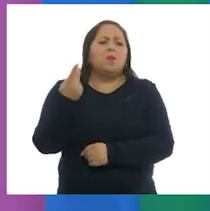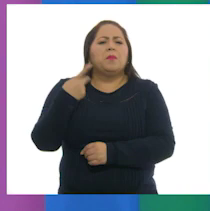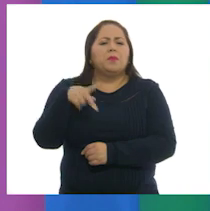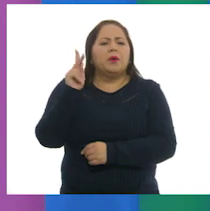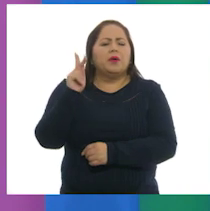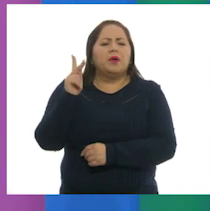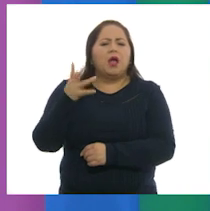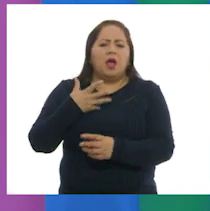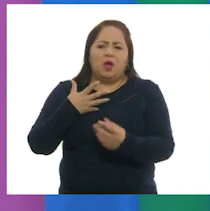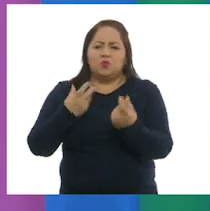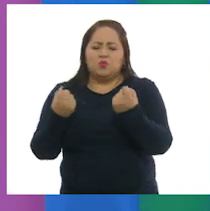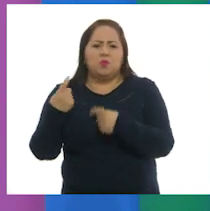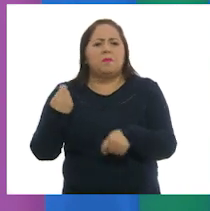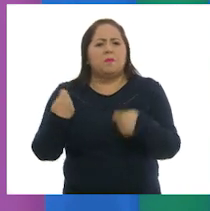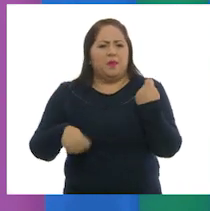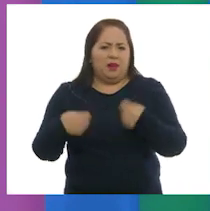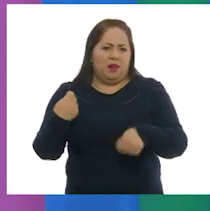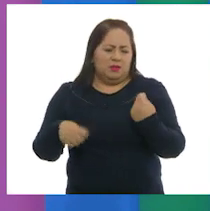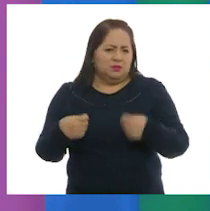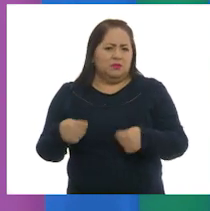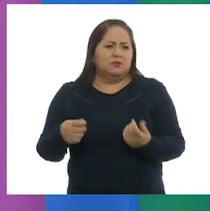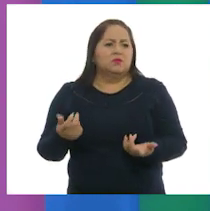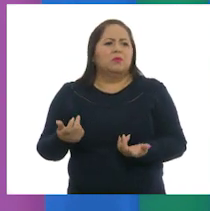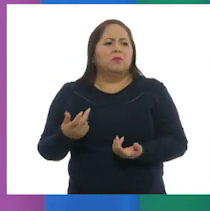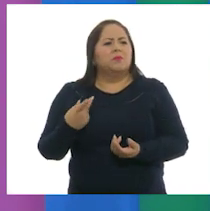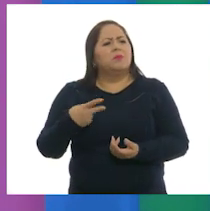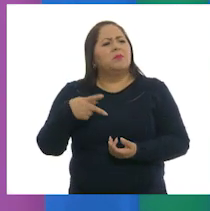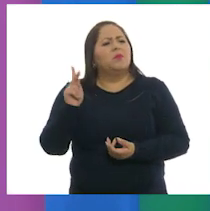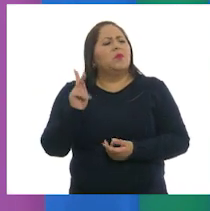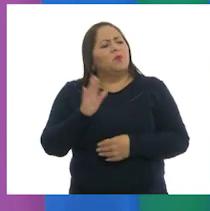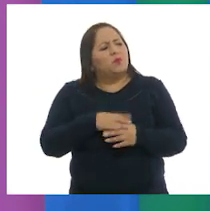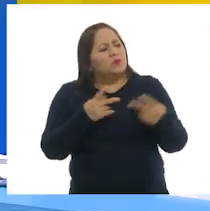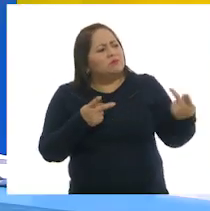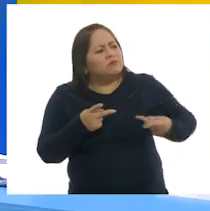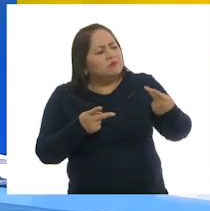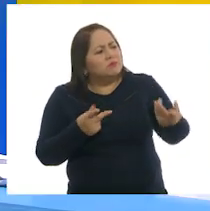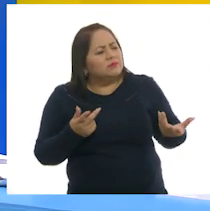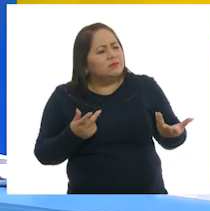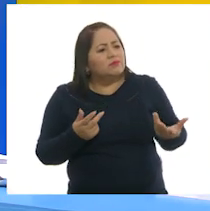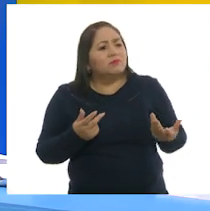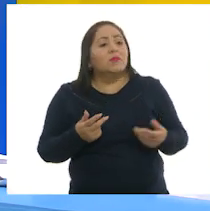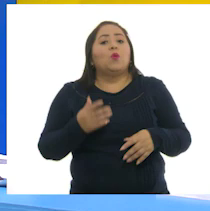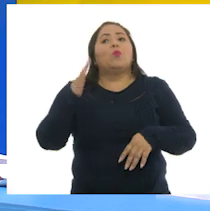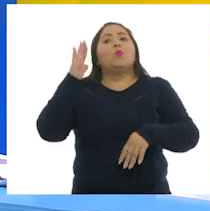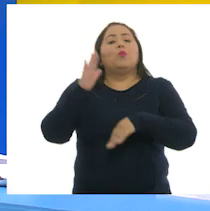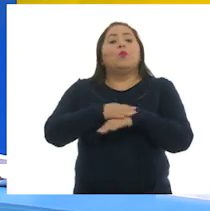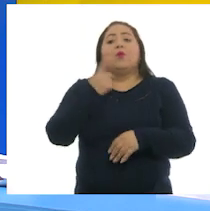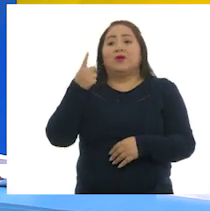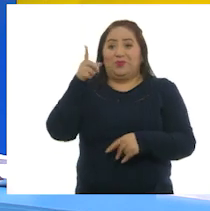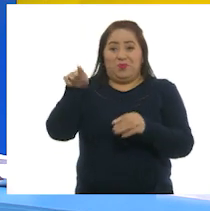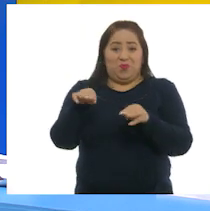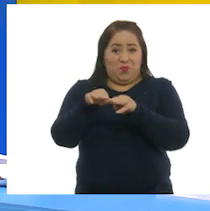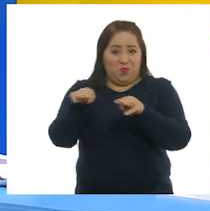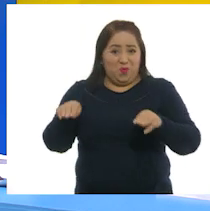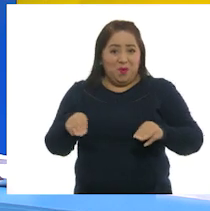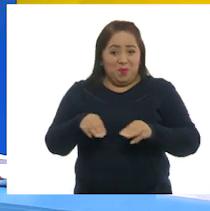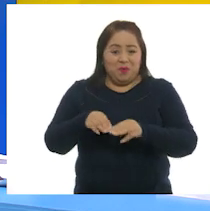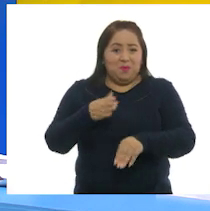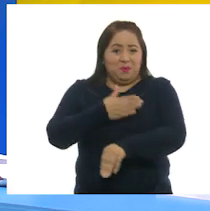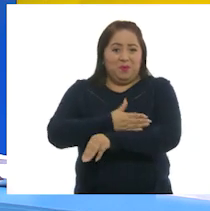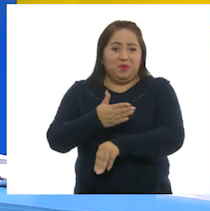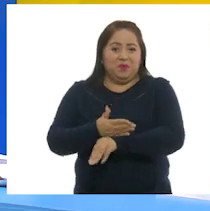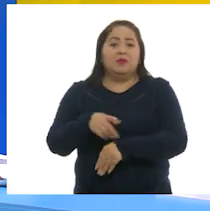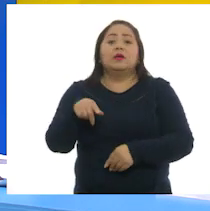tenemos algunos de plástico, pero ¿por qué la pregunta, maestra? Porque tus muebles de madera